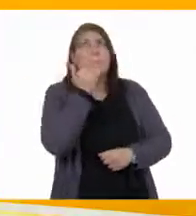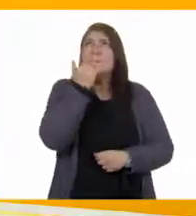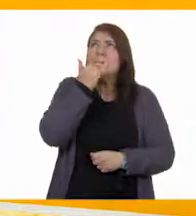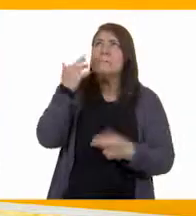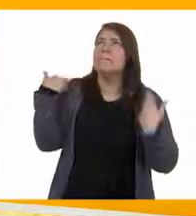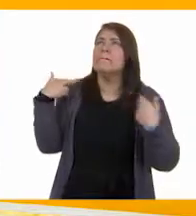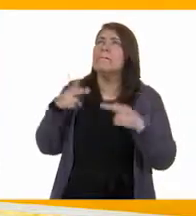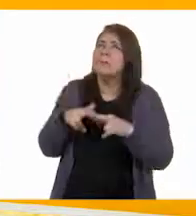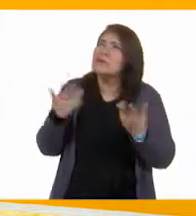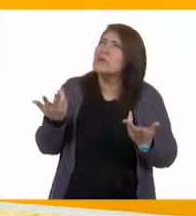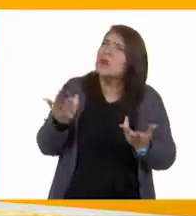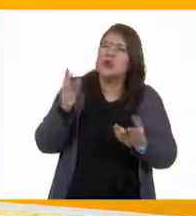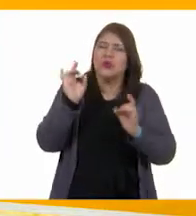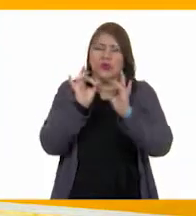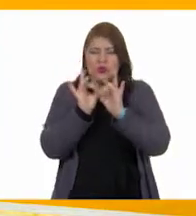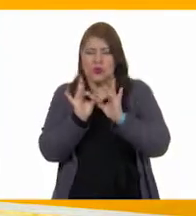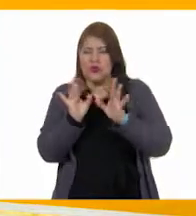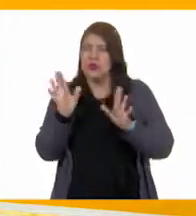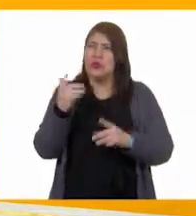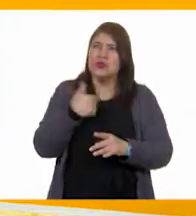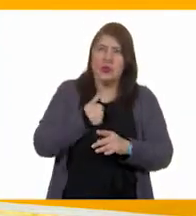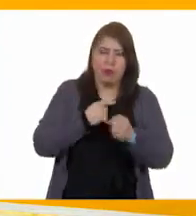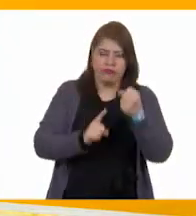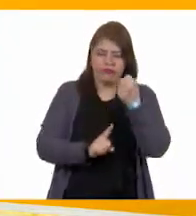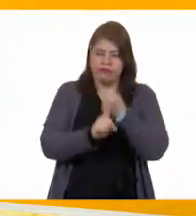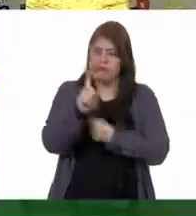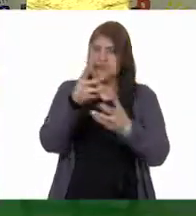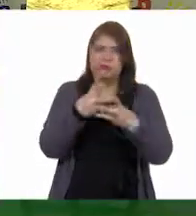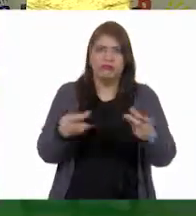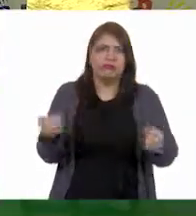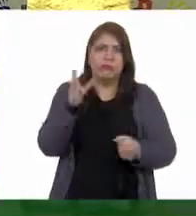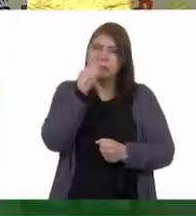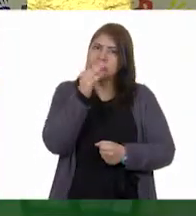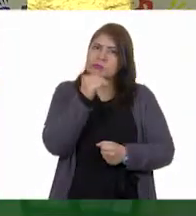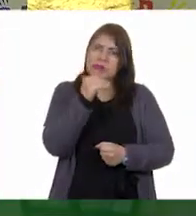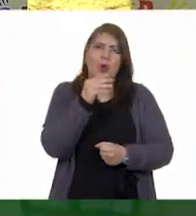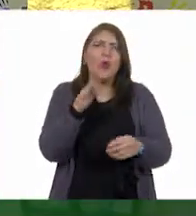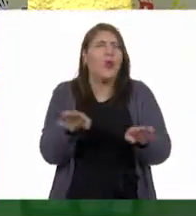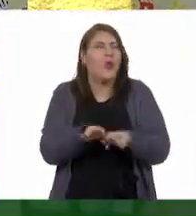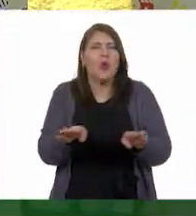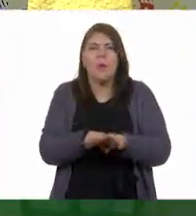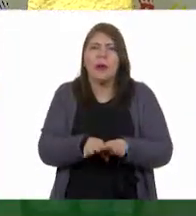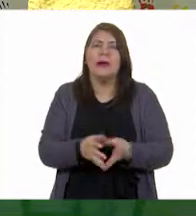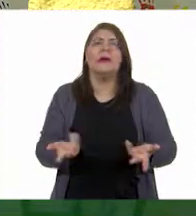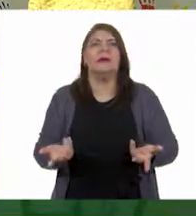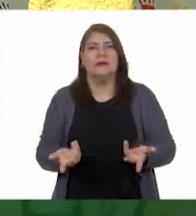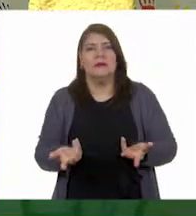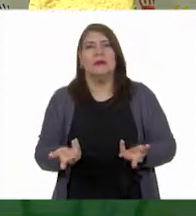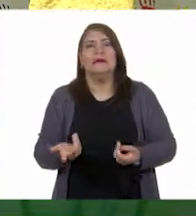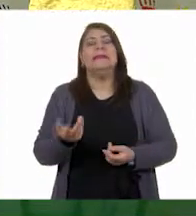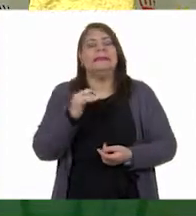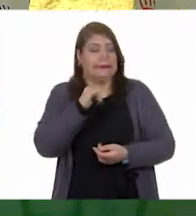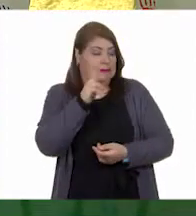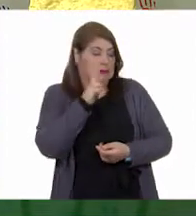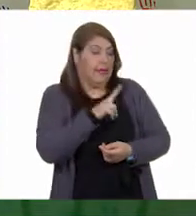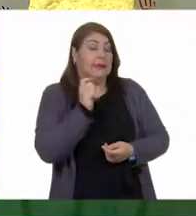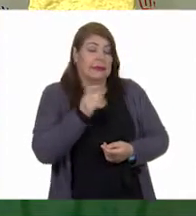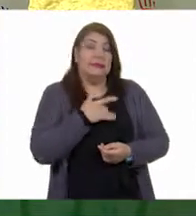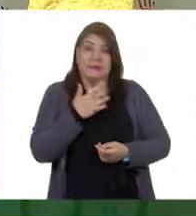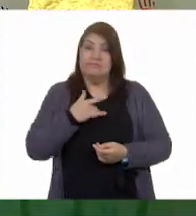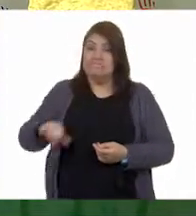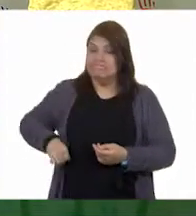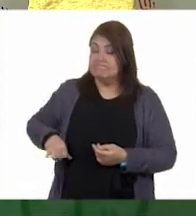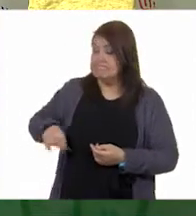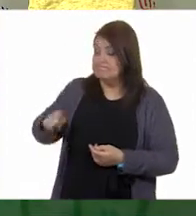no logramos resolver el conflicto? Muy interesante tu pregunta, Gloria. ¿Qué te parece si les